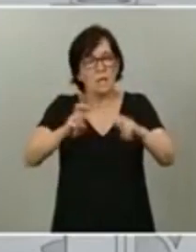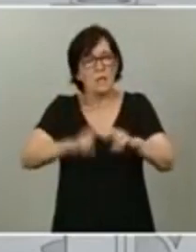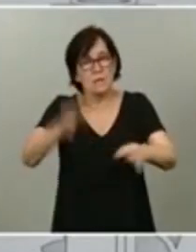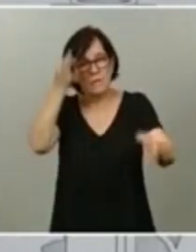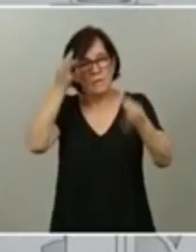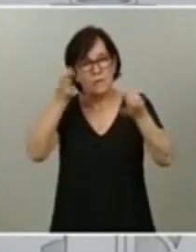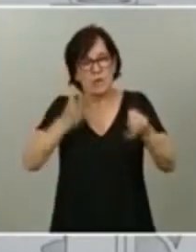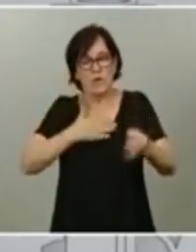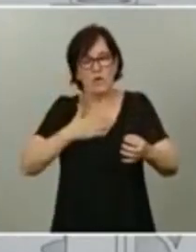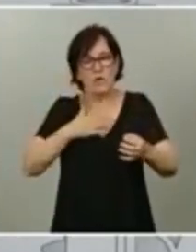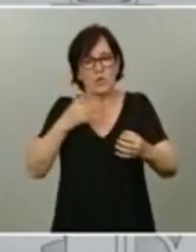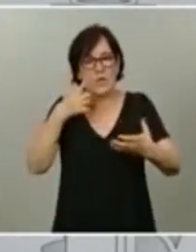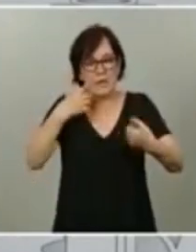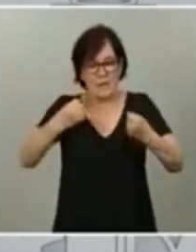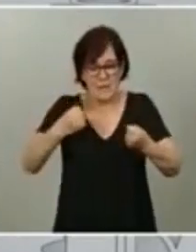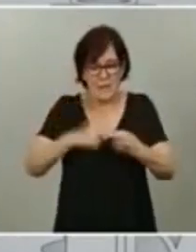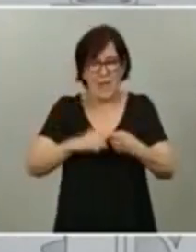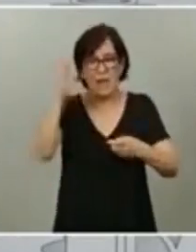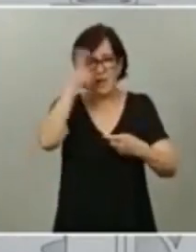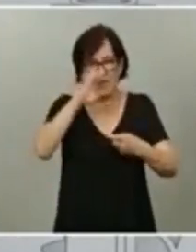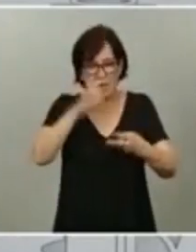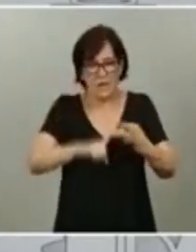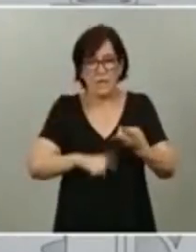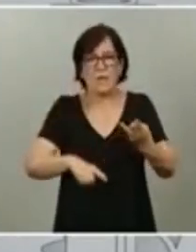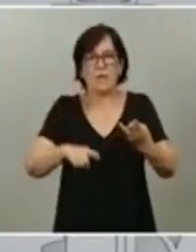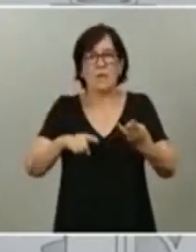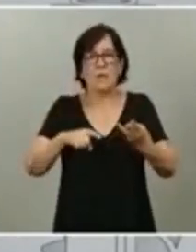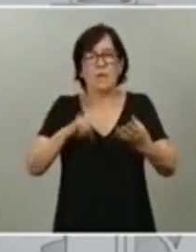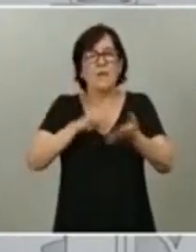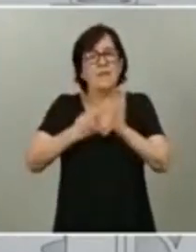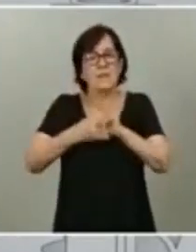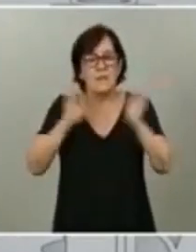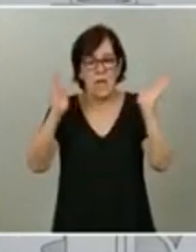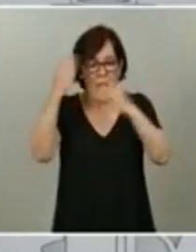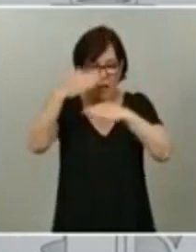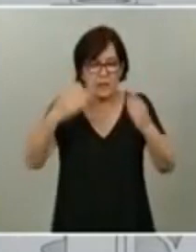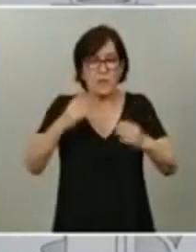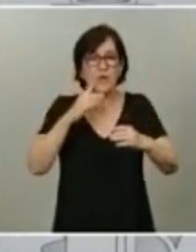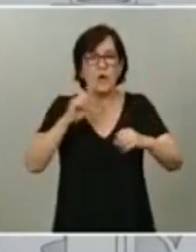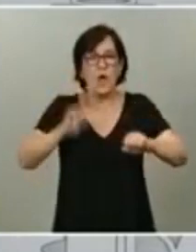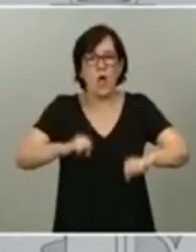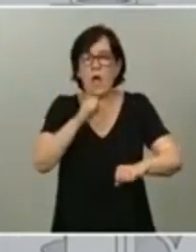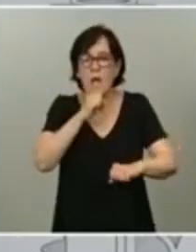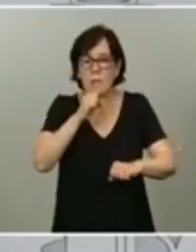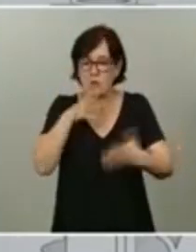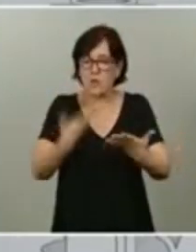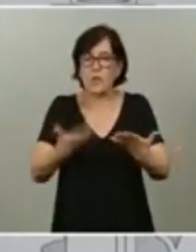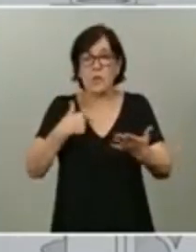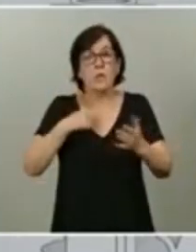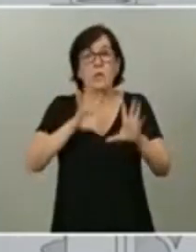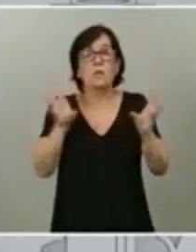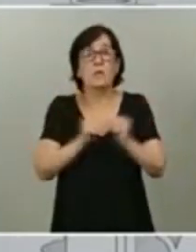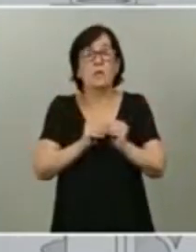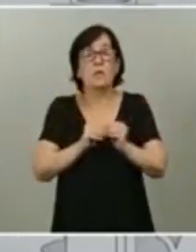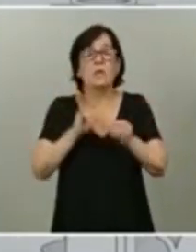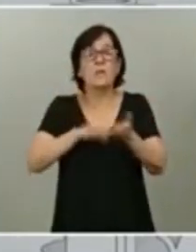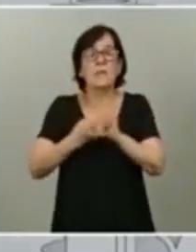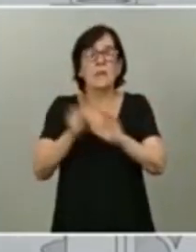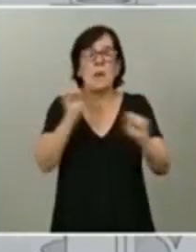sanidad, de nuestra ciencia, de nuestro sistema de atención a los mayores, en definitiva, de nuestro sistema de protección social.